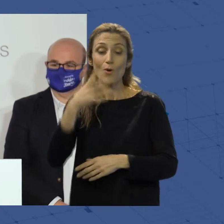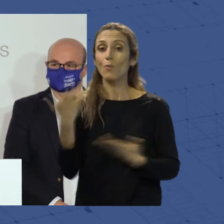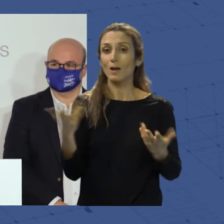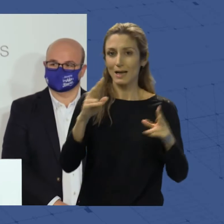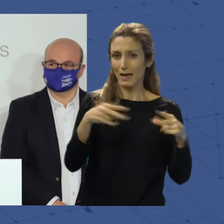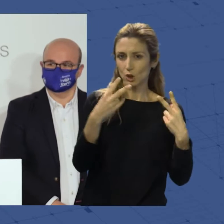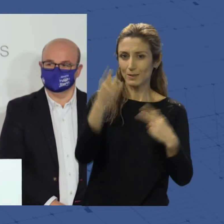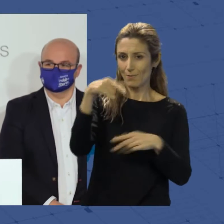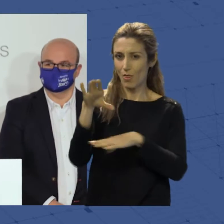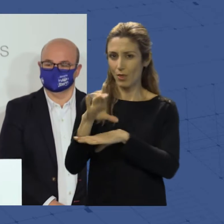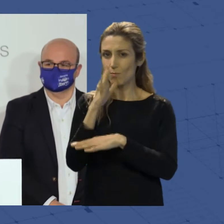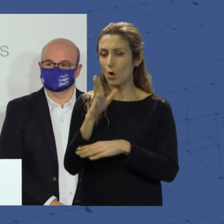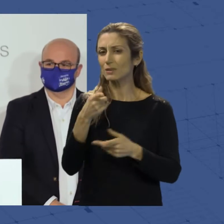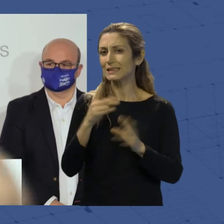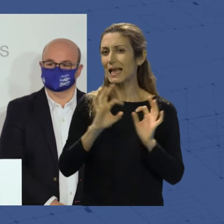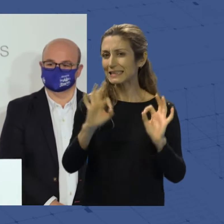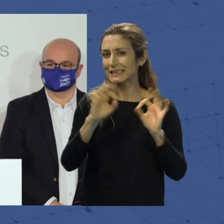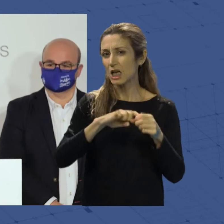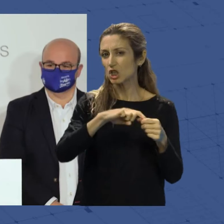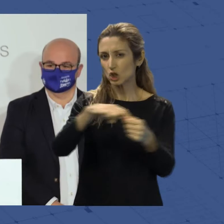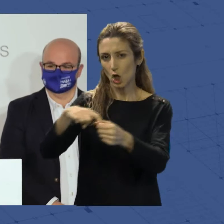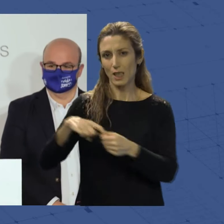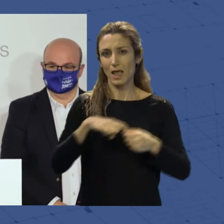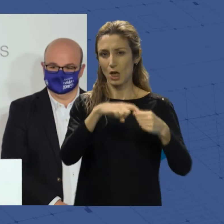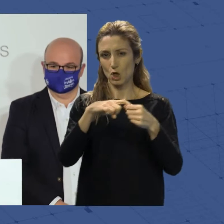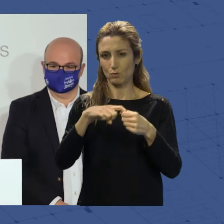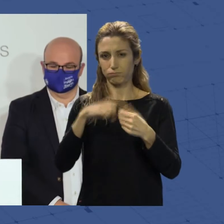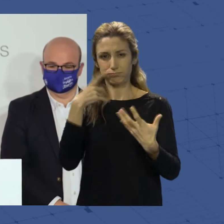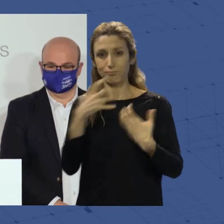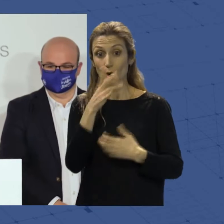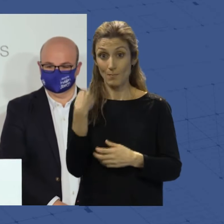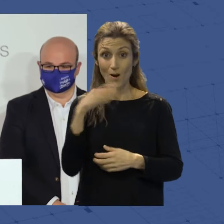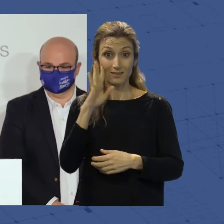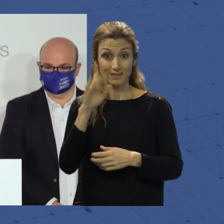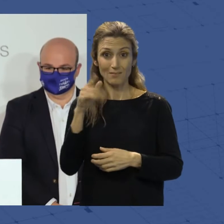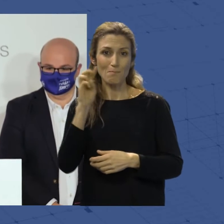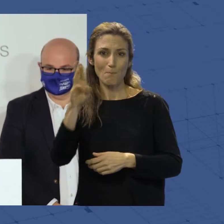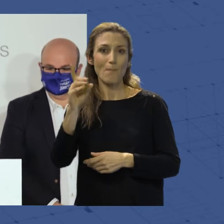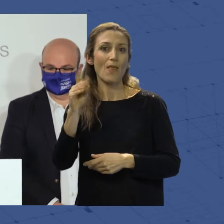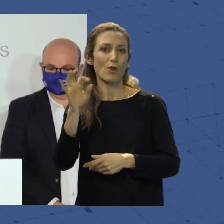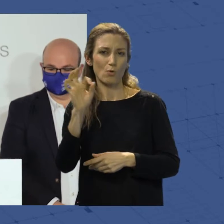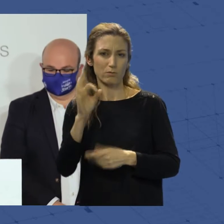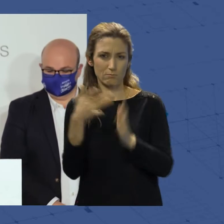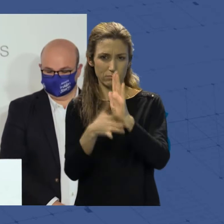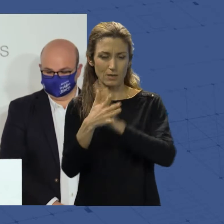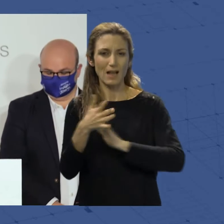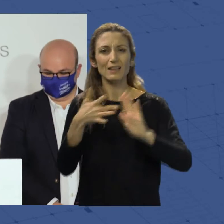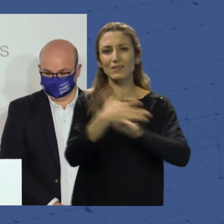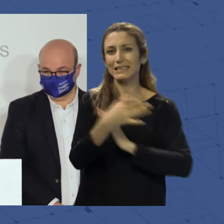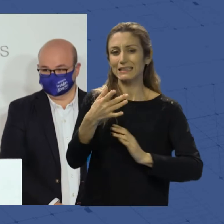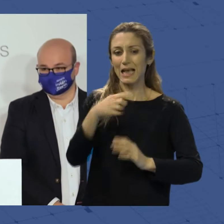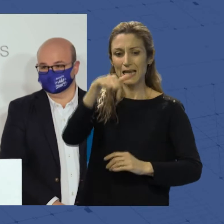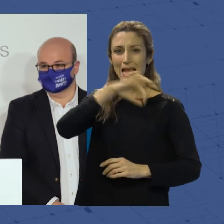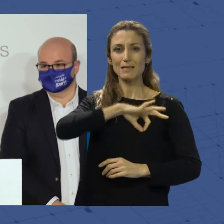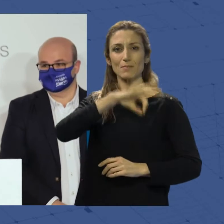Además, con un toque solidario, como muy bien ahora explicará Pedro, que yo creo que también define muy bien lo que es el espíritu de los